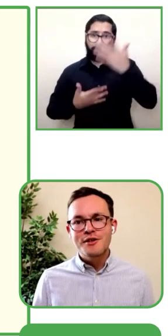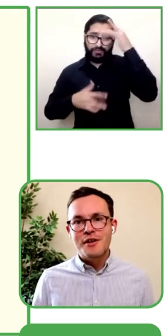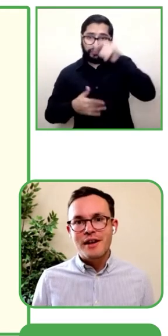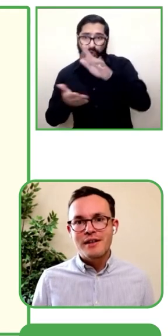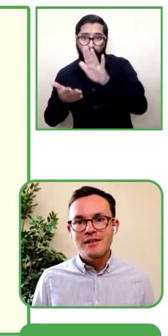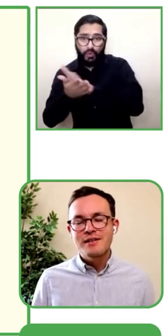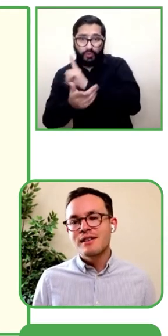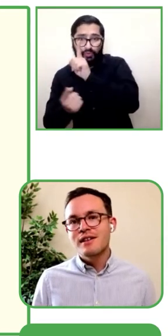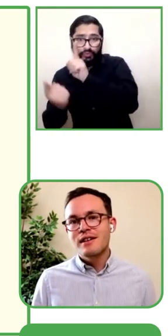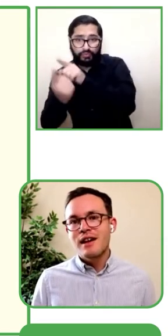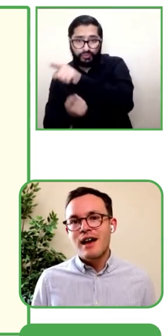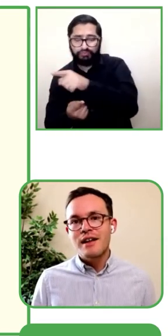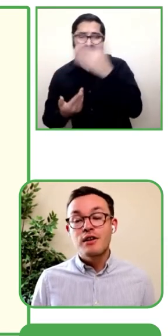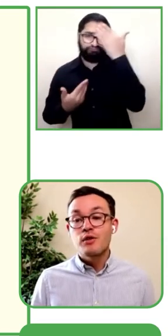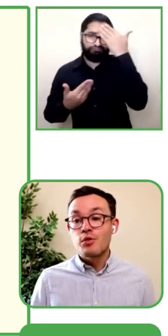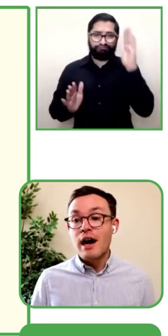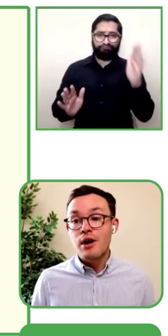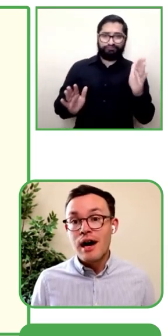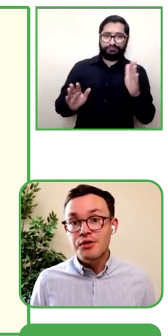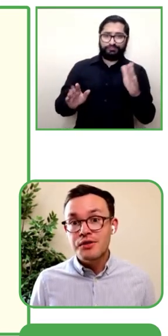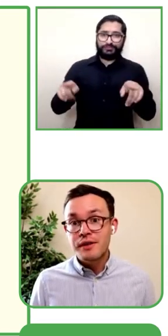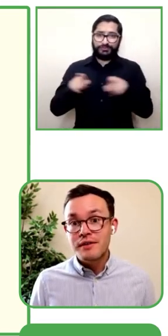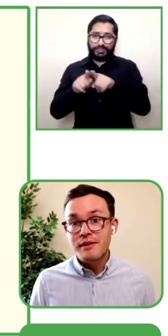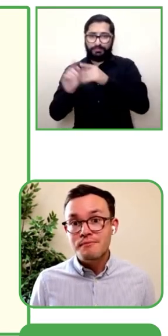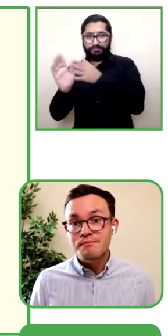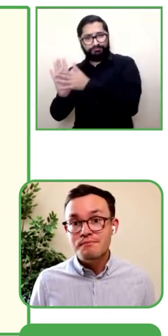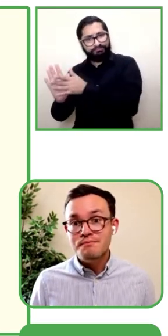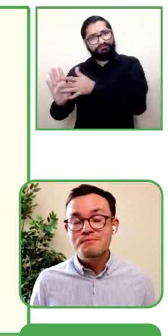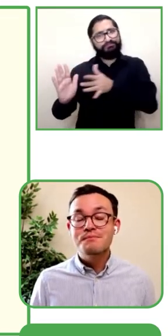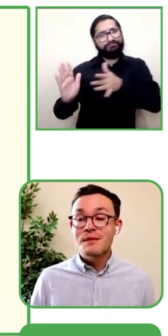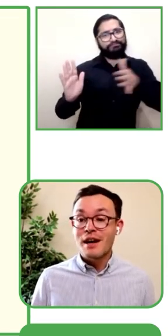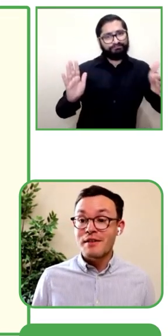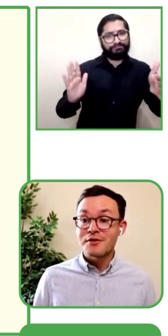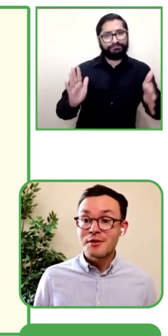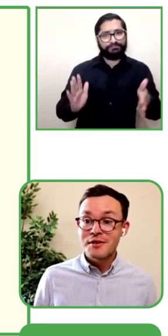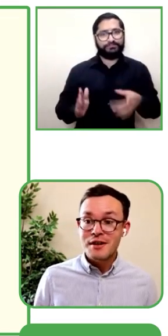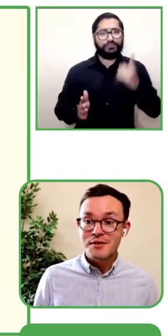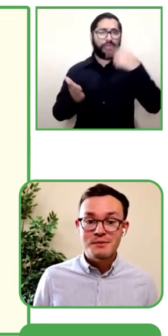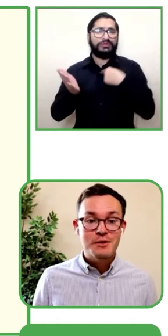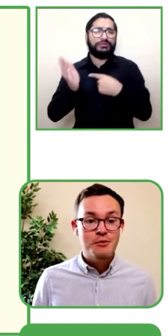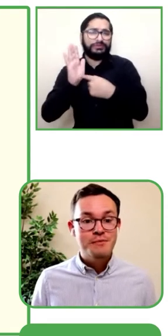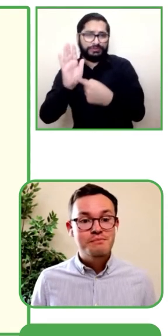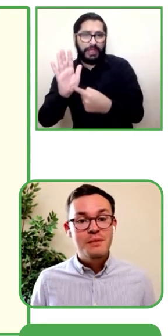Como por ejemplo, cómo es la superficie de la luna.